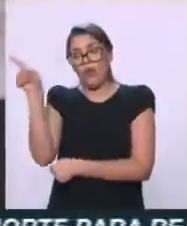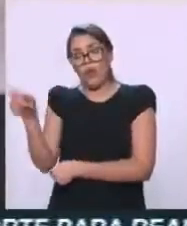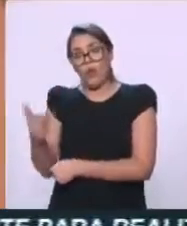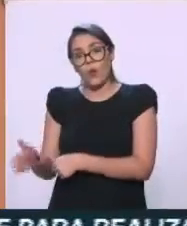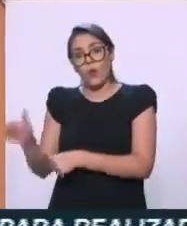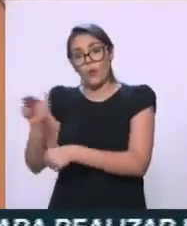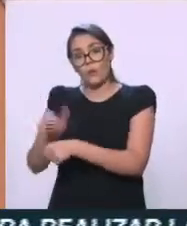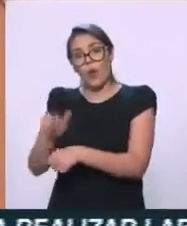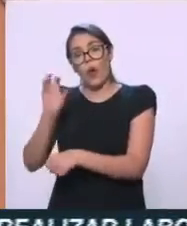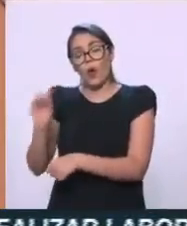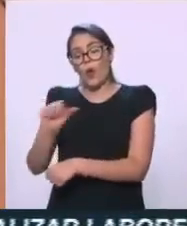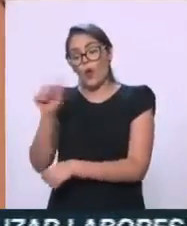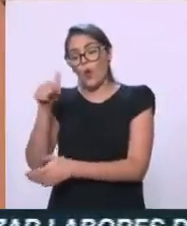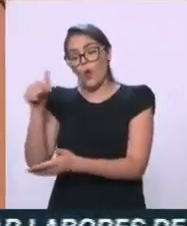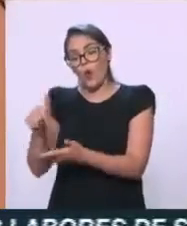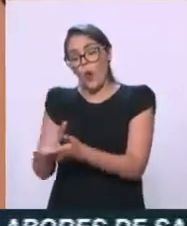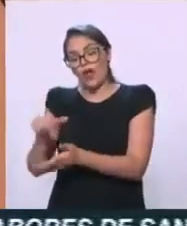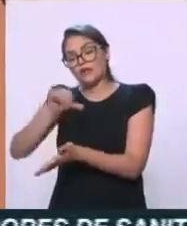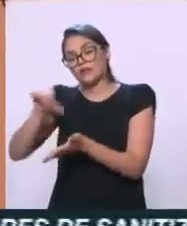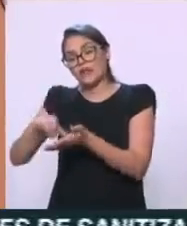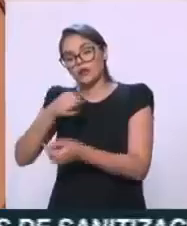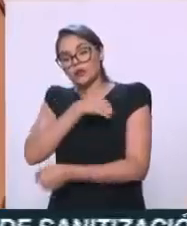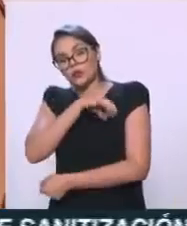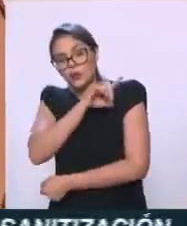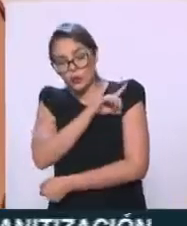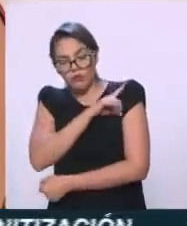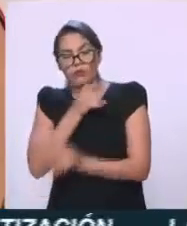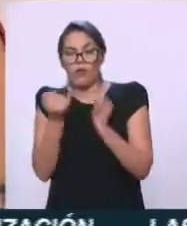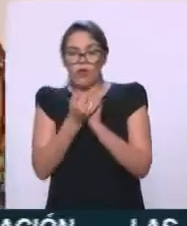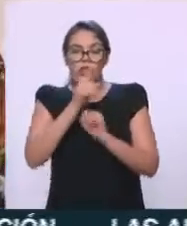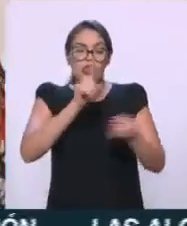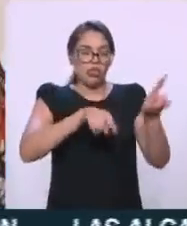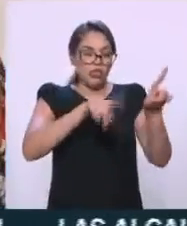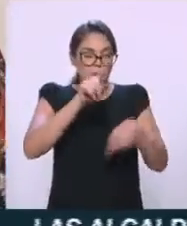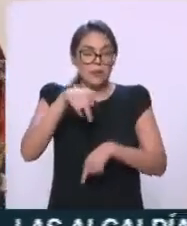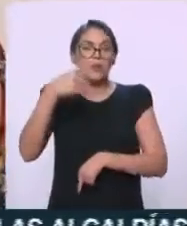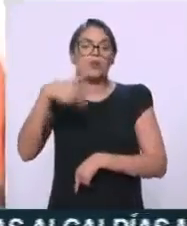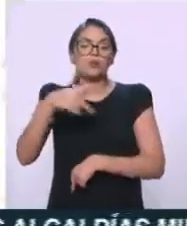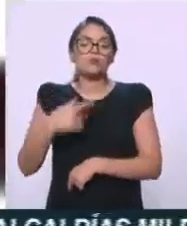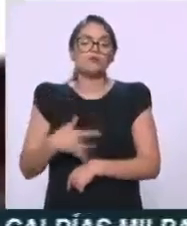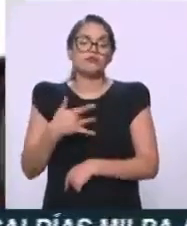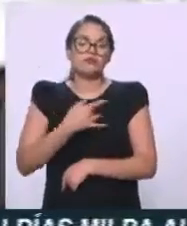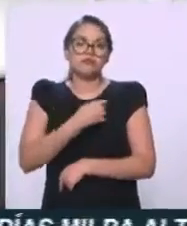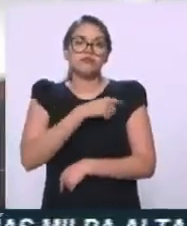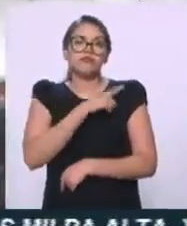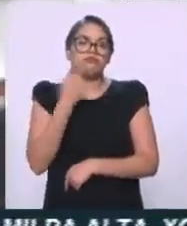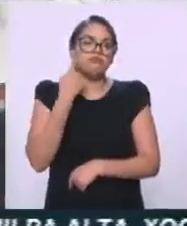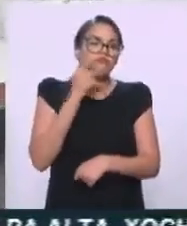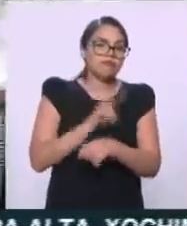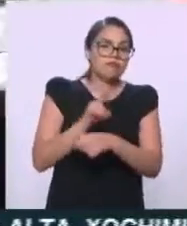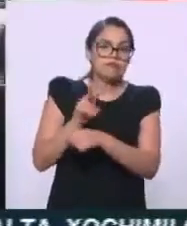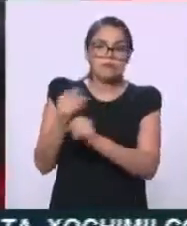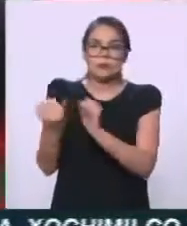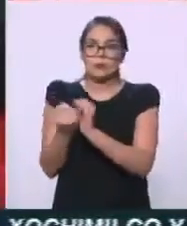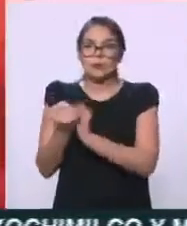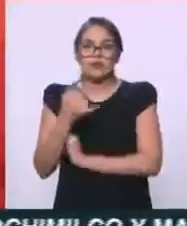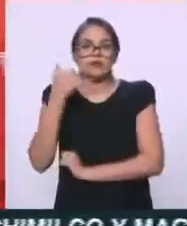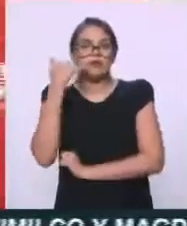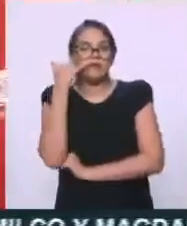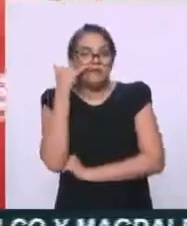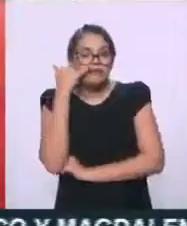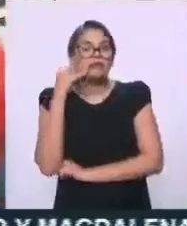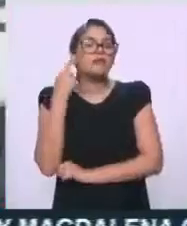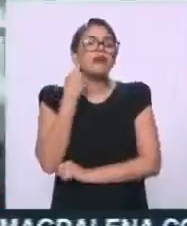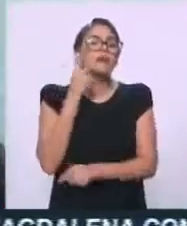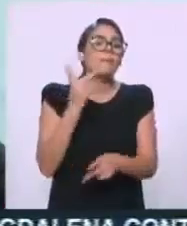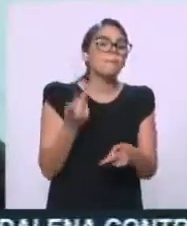una unidad de salud. Eso lo vamos a intensificar también a través de seguimiento y monitoreo telefónico, sobre todo